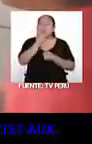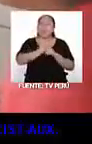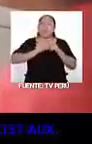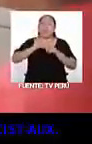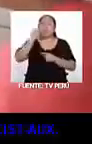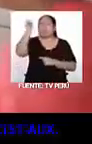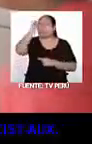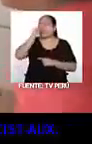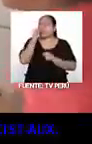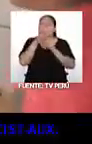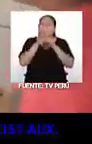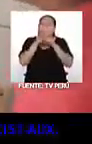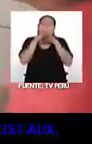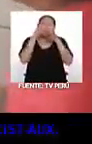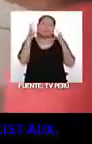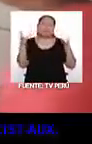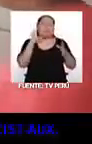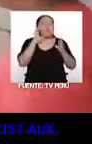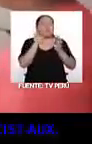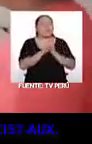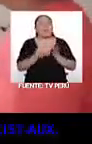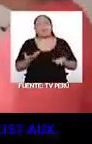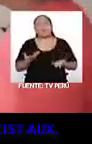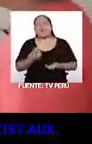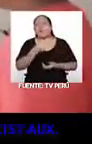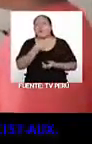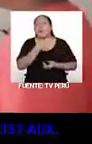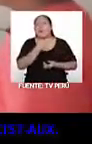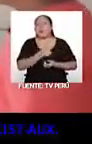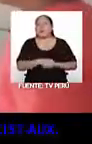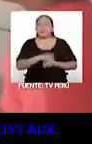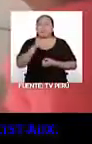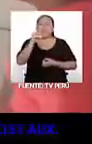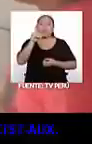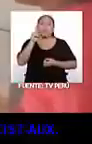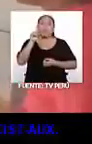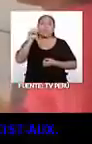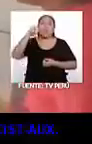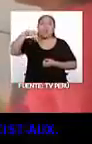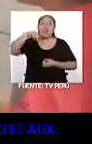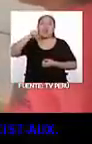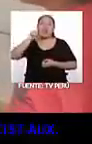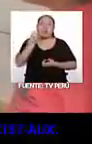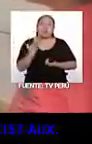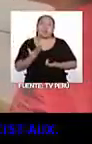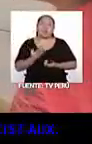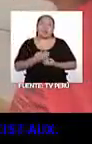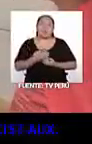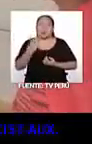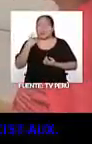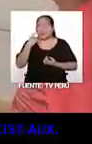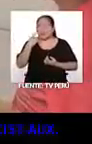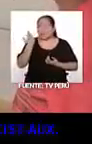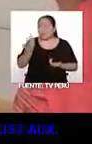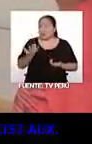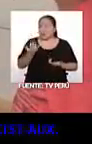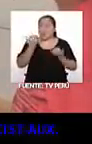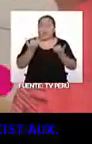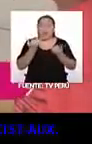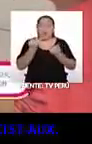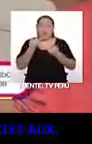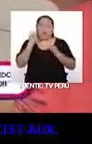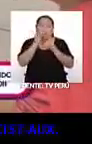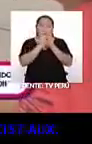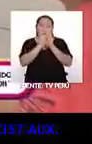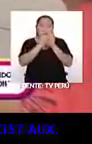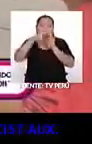cultura asiática es tan grande, por ejemplo, me gustan sus dramas. No sé si has conocido las novelas que ahorita están muy de